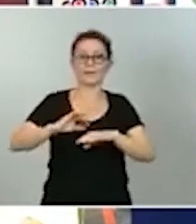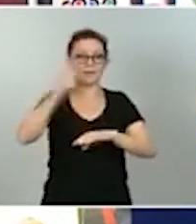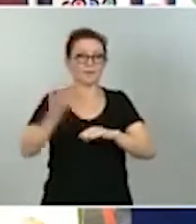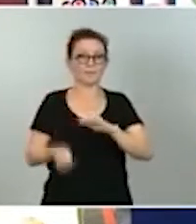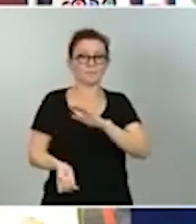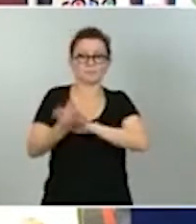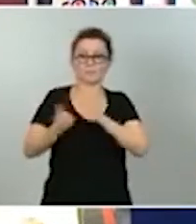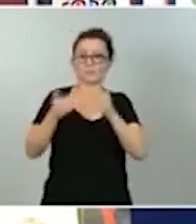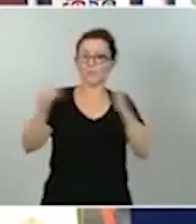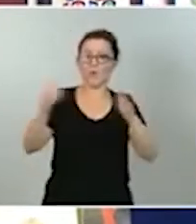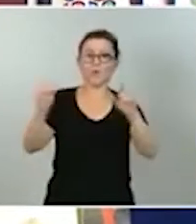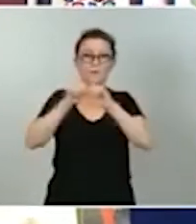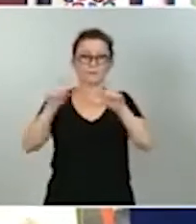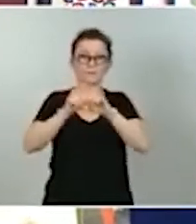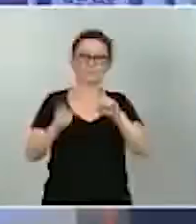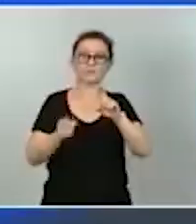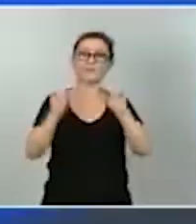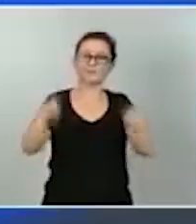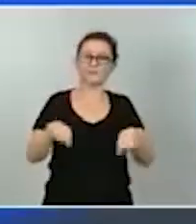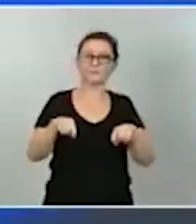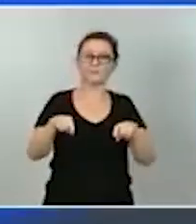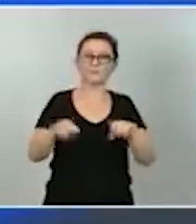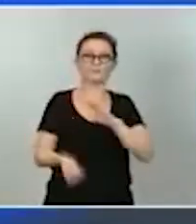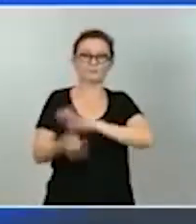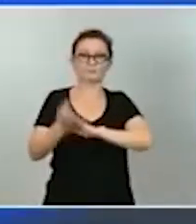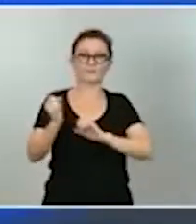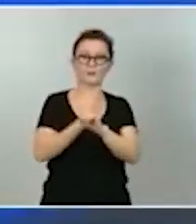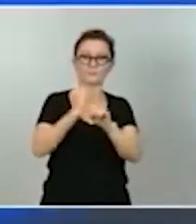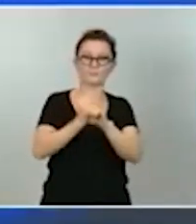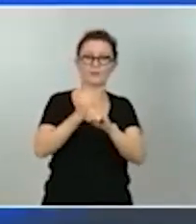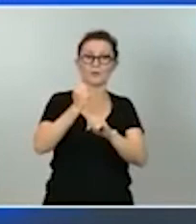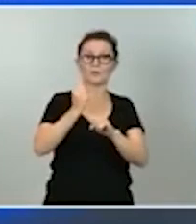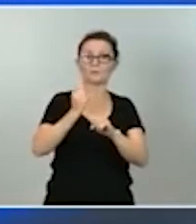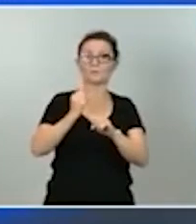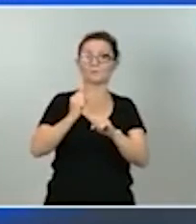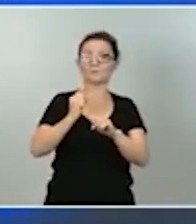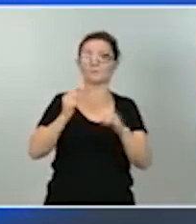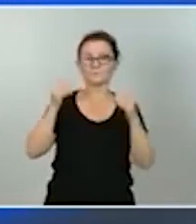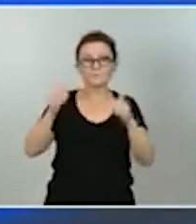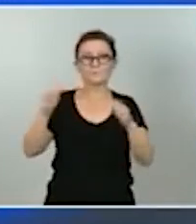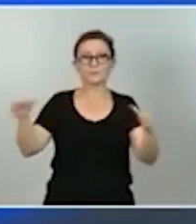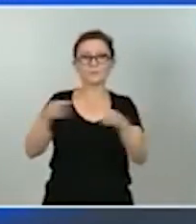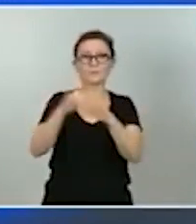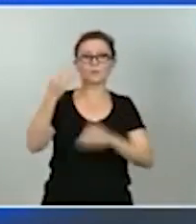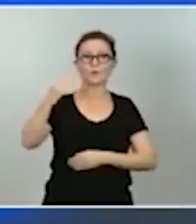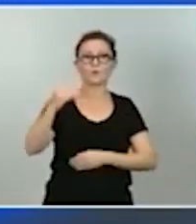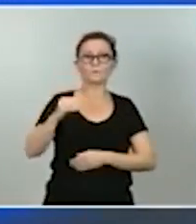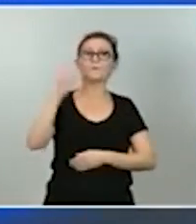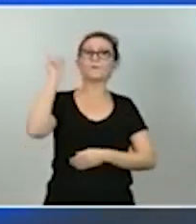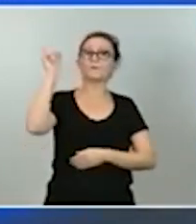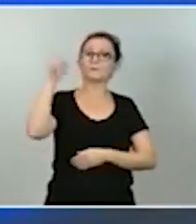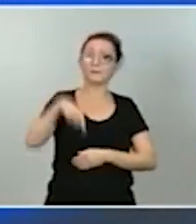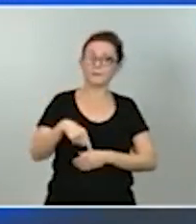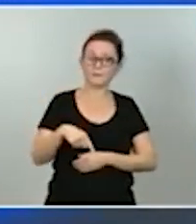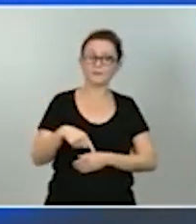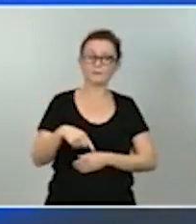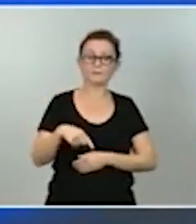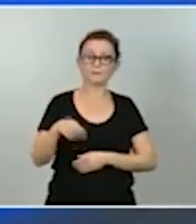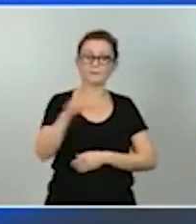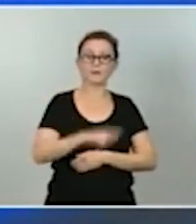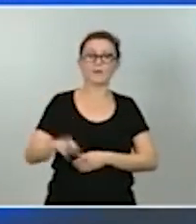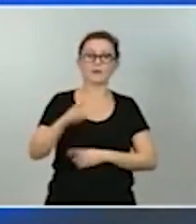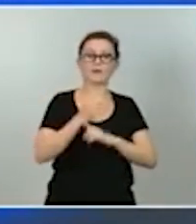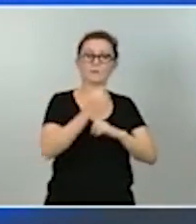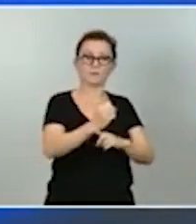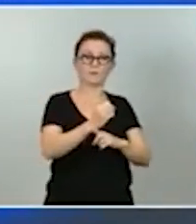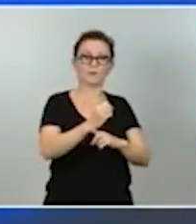el empleo de nuestros más jóvenes además como he dicho antes del refuerzo en la educación temprana de 0 a 3 años